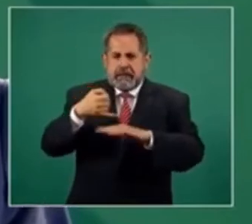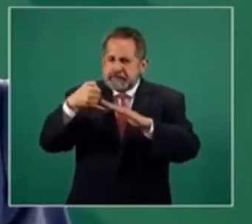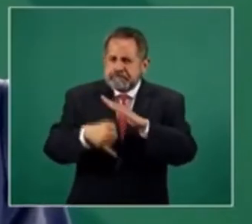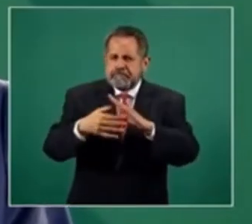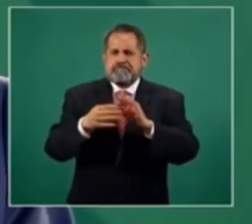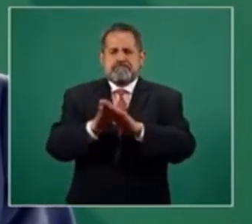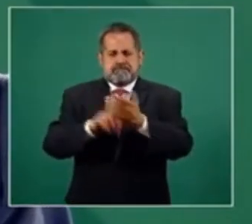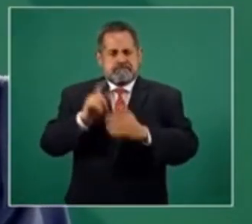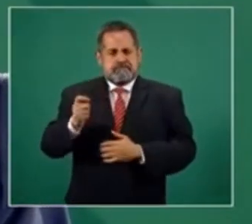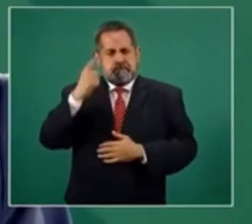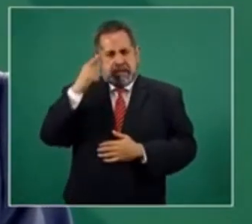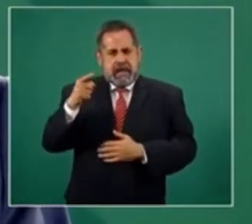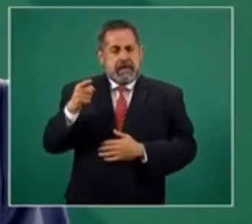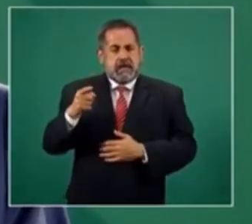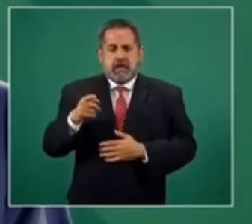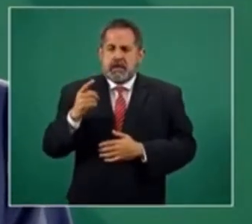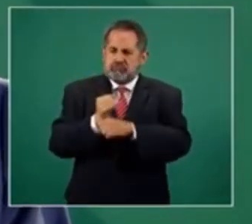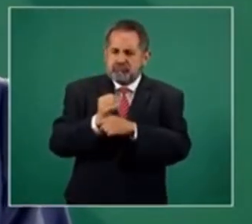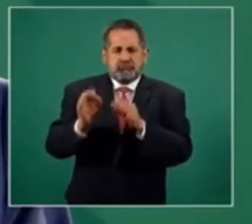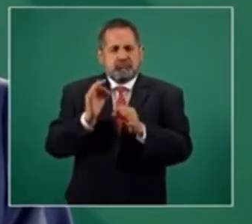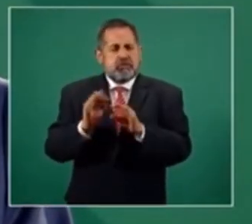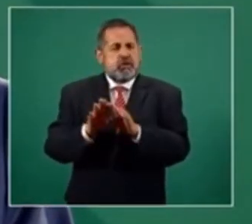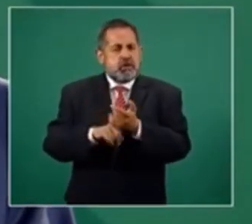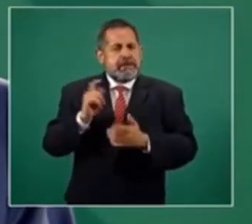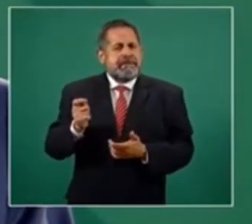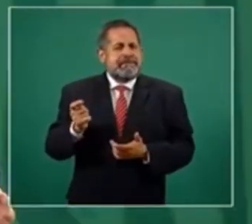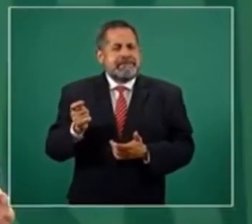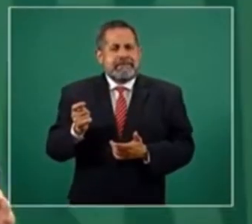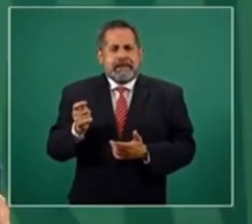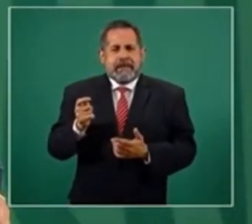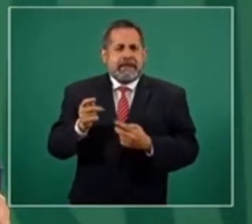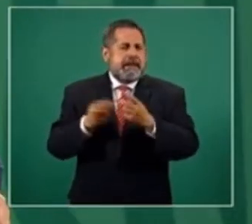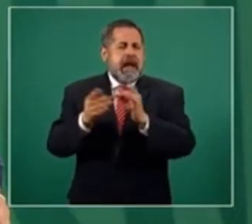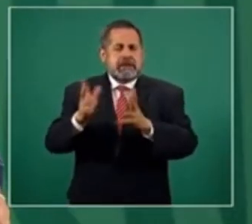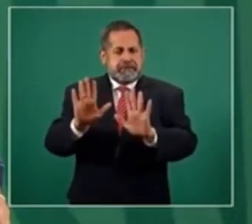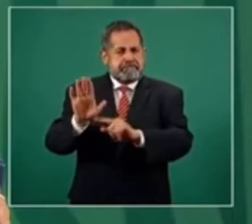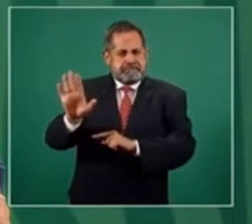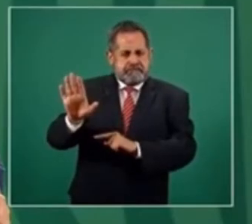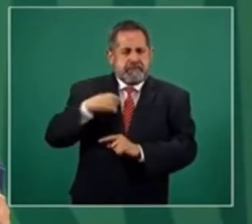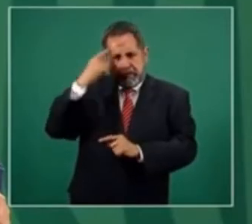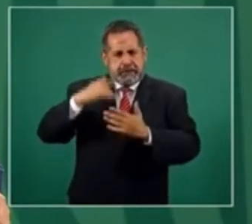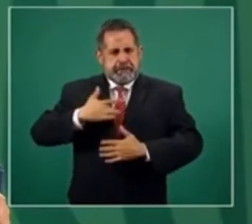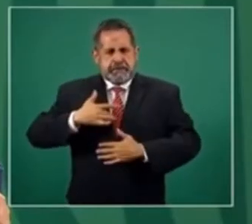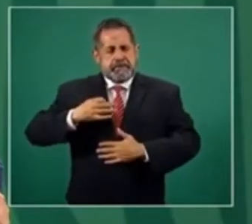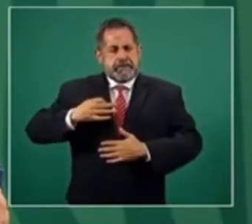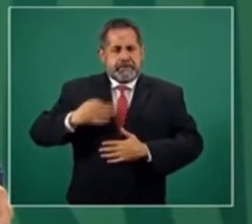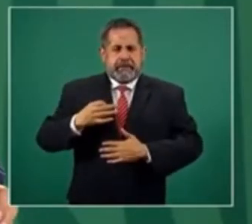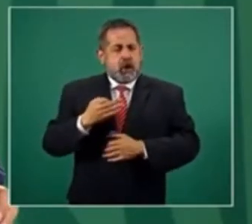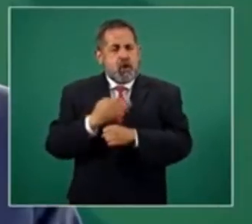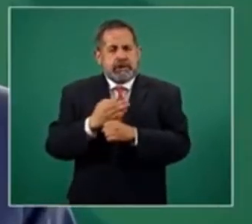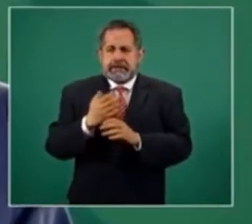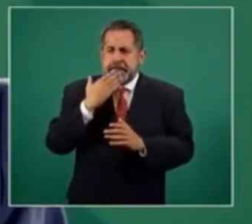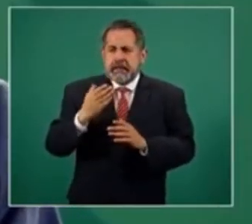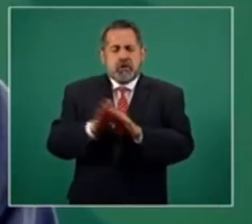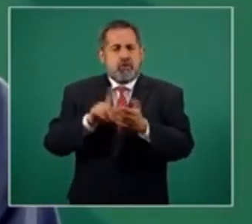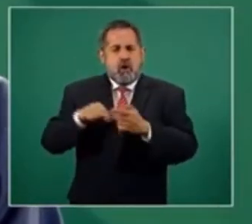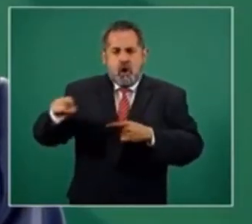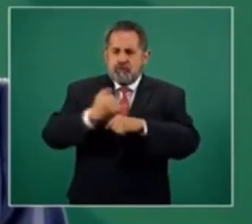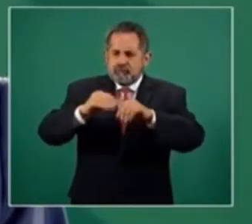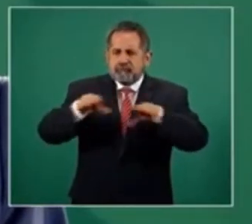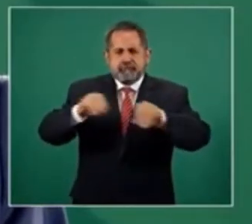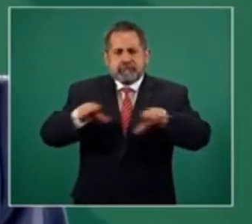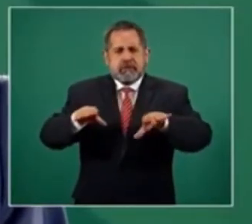que exige una investigación como la que se está llevando a cabo. Pero sí coincido de que ya es tiempo de que todos estos asuntos